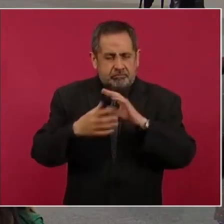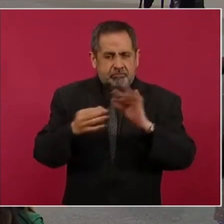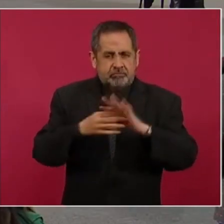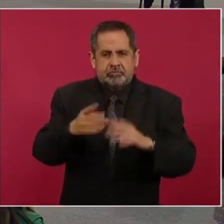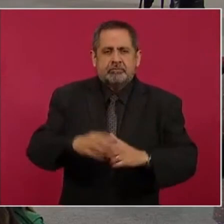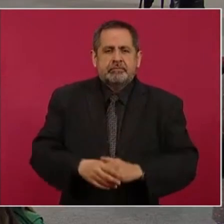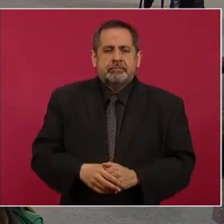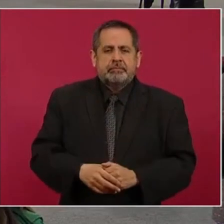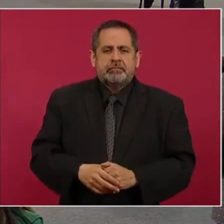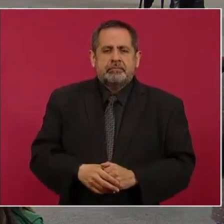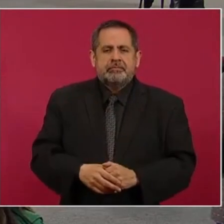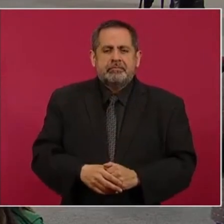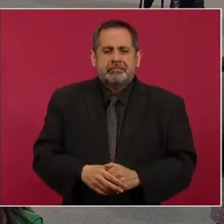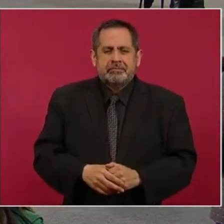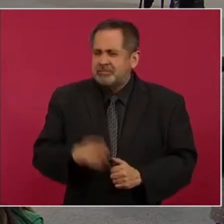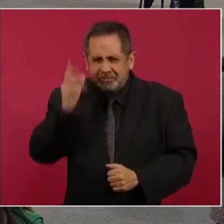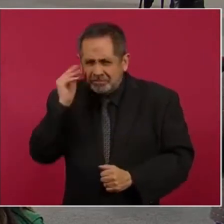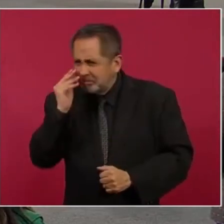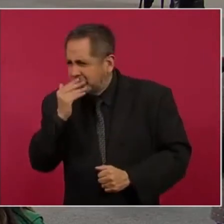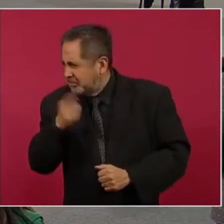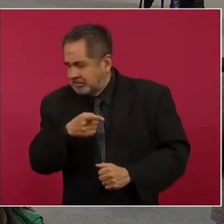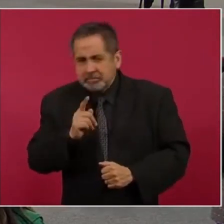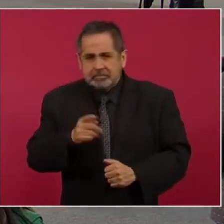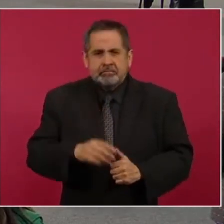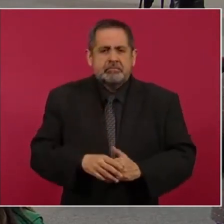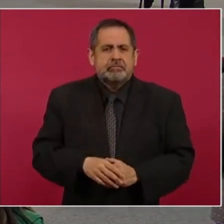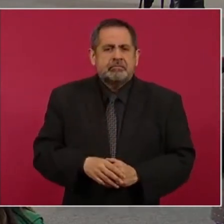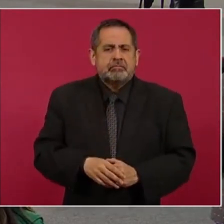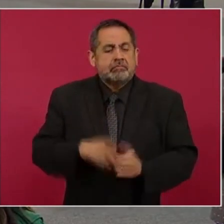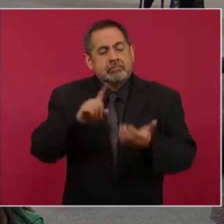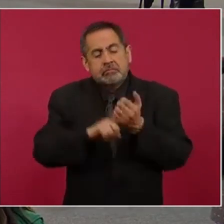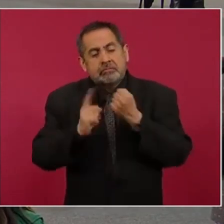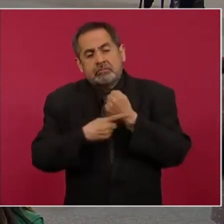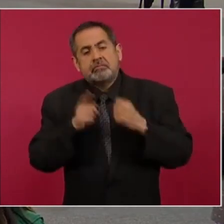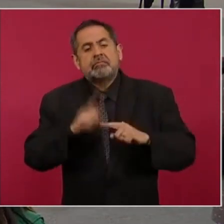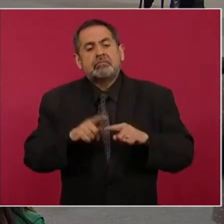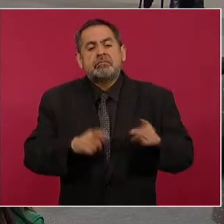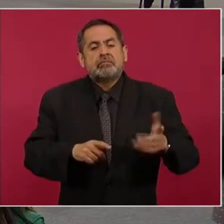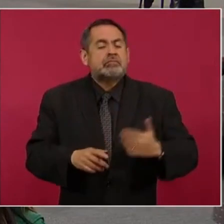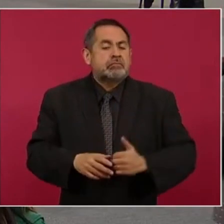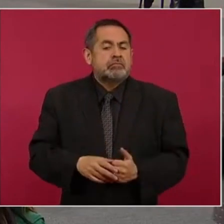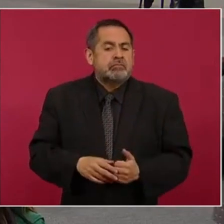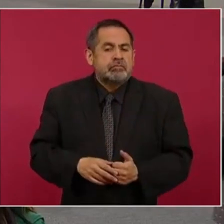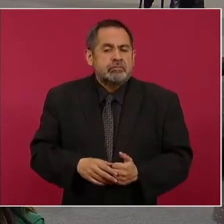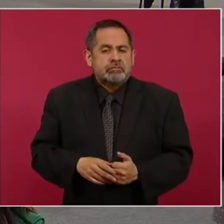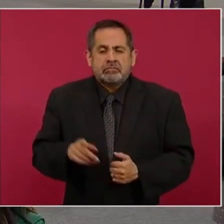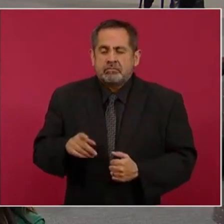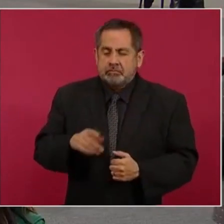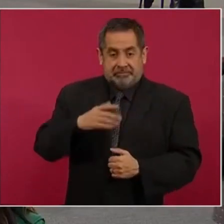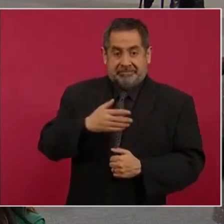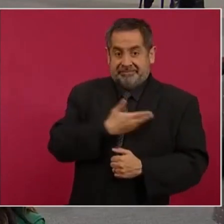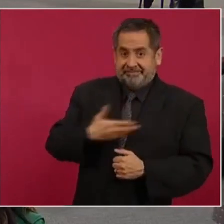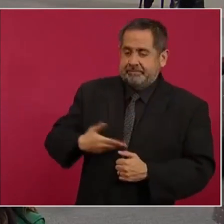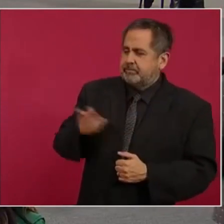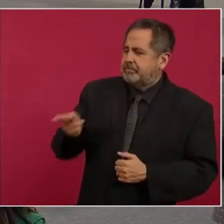sea, porque no se escucha bien, pero es… Él lo que está diciendo es, ¿tú qué piensas hacer